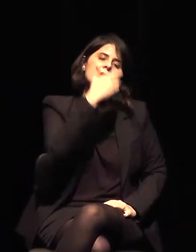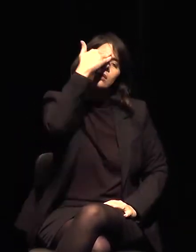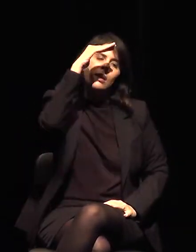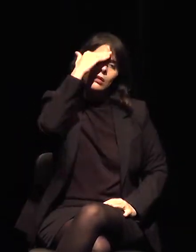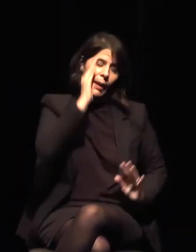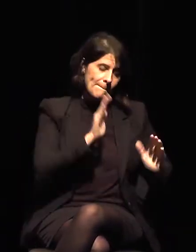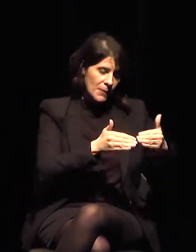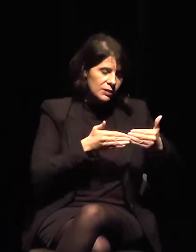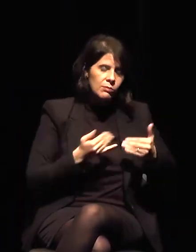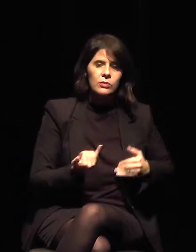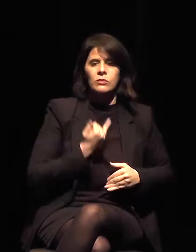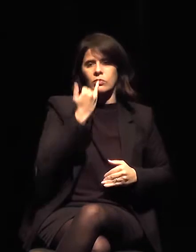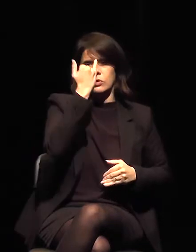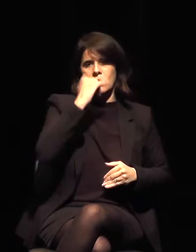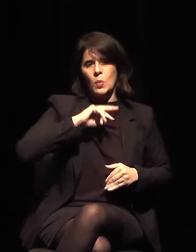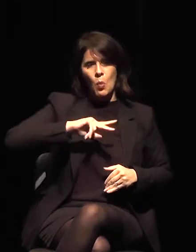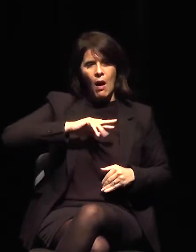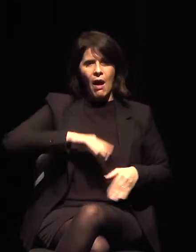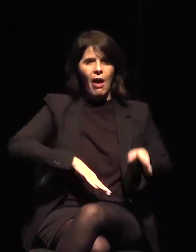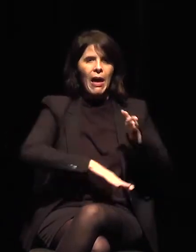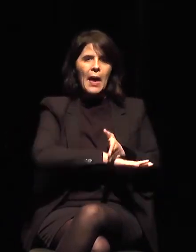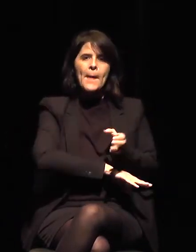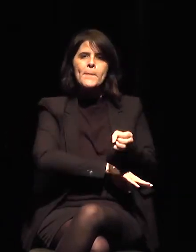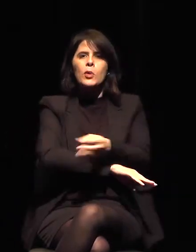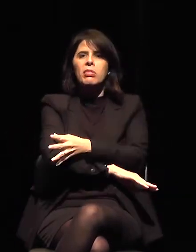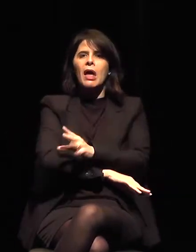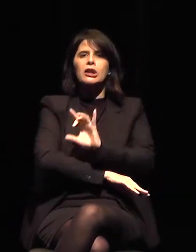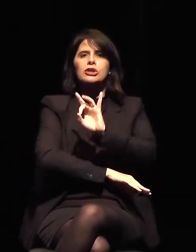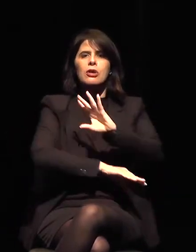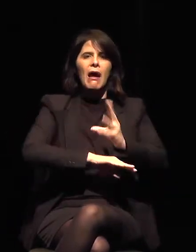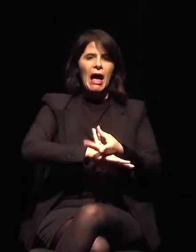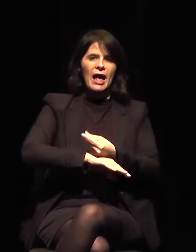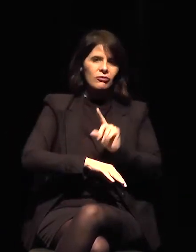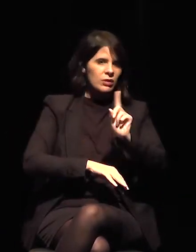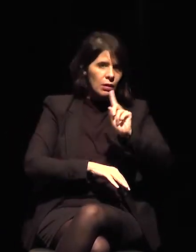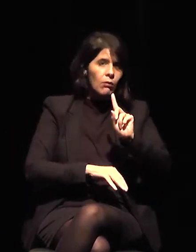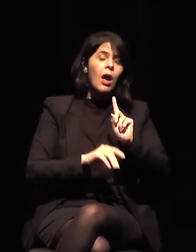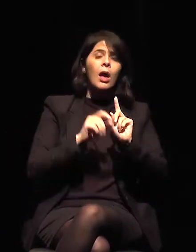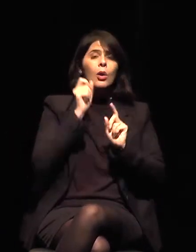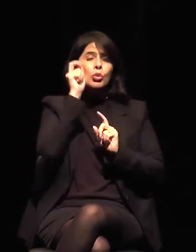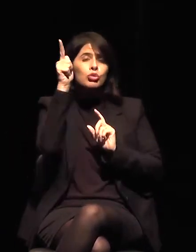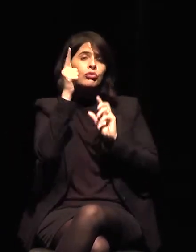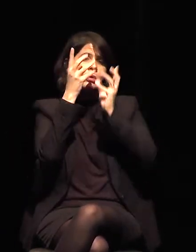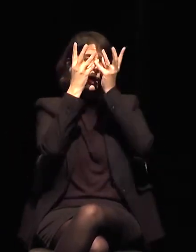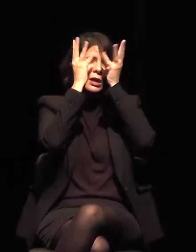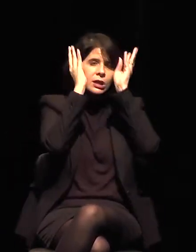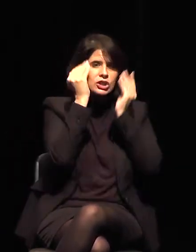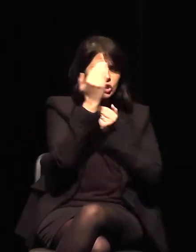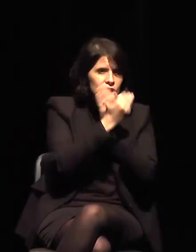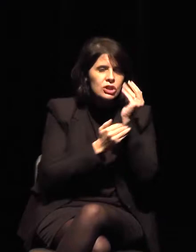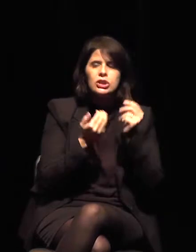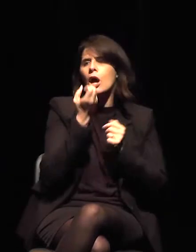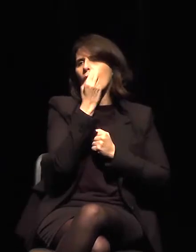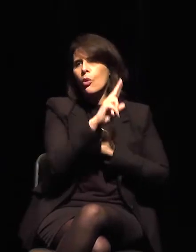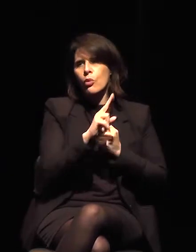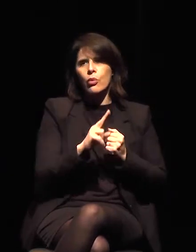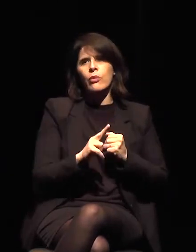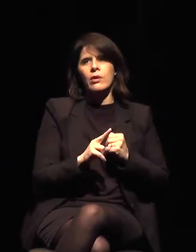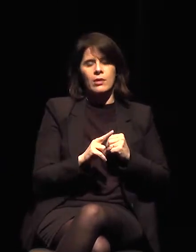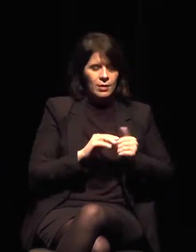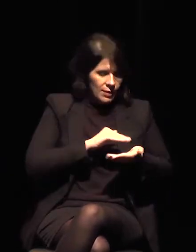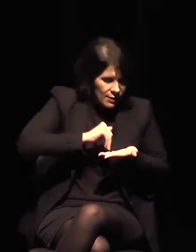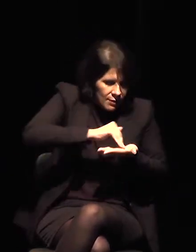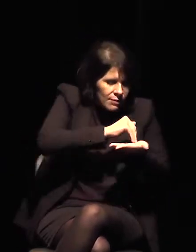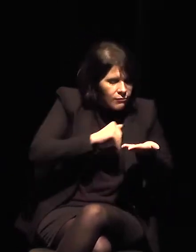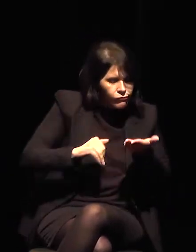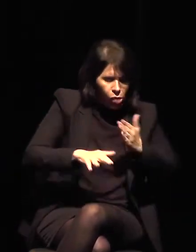hablamos de cultura indígena, de saqueos arqueológicos en nuestro país. Ellos son